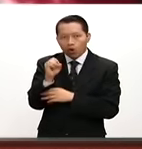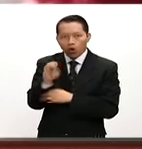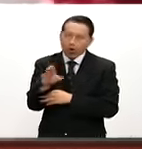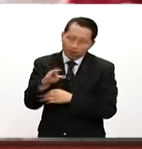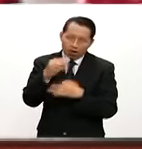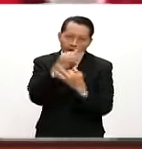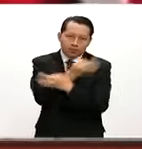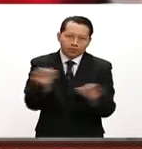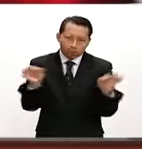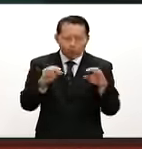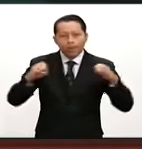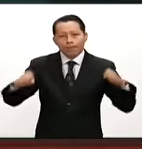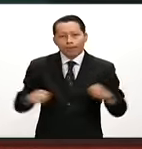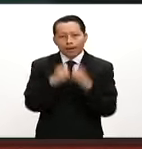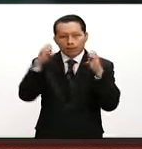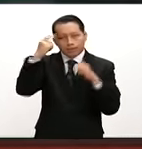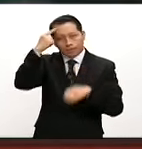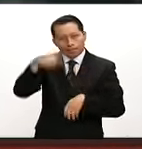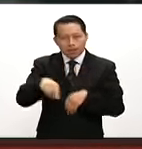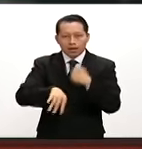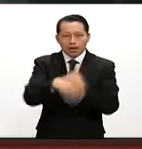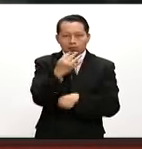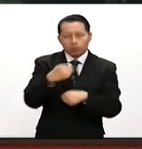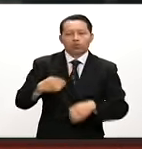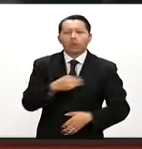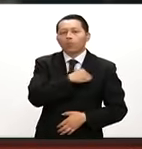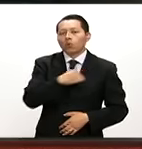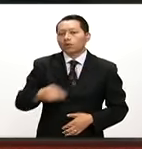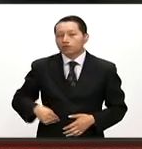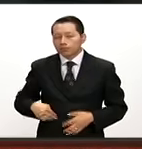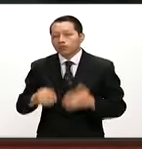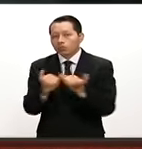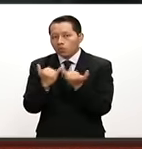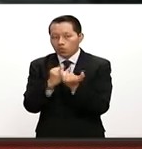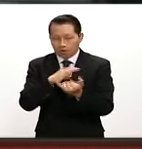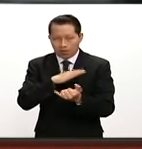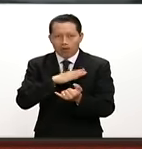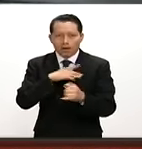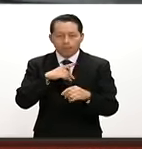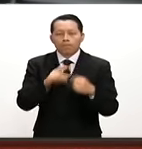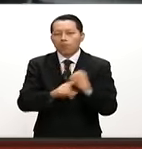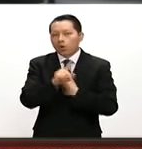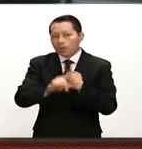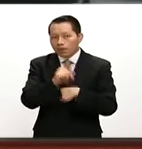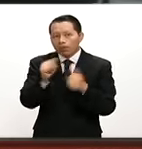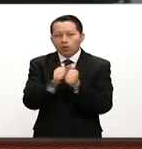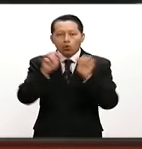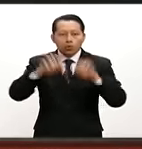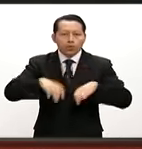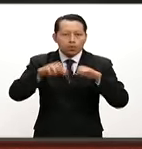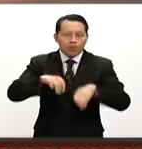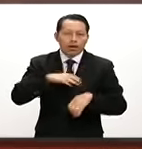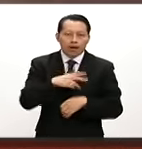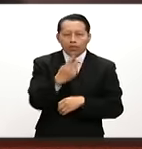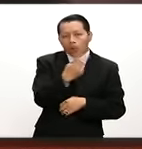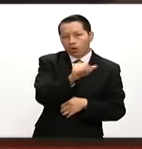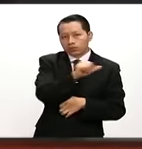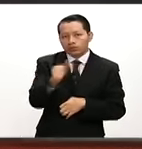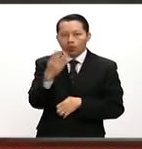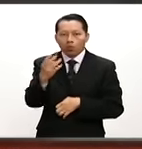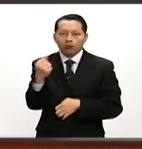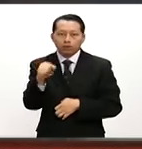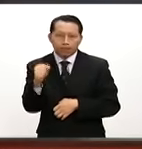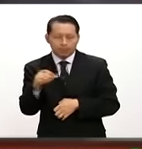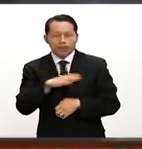de emergencia tan solo para 14 municipios que se han visto afectados por las lluvias que se presentaron del 2 al 4 de septiembre